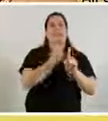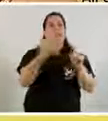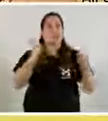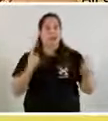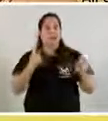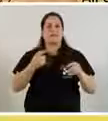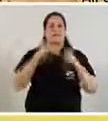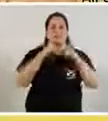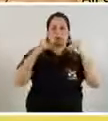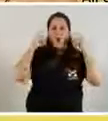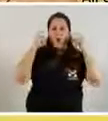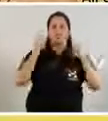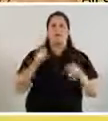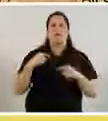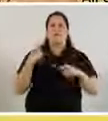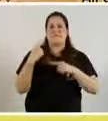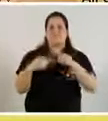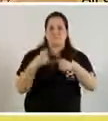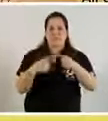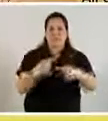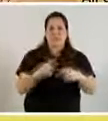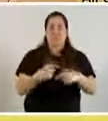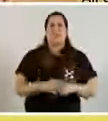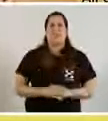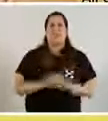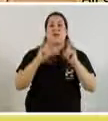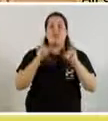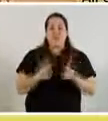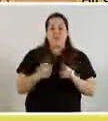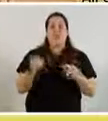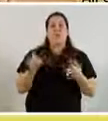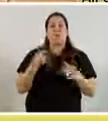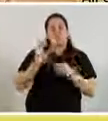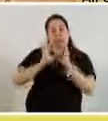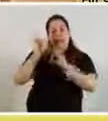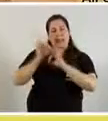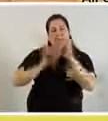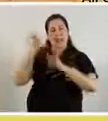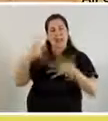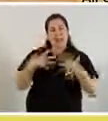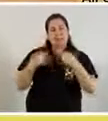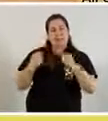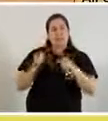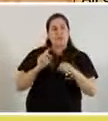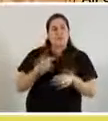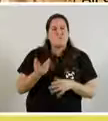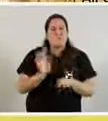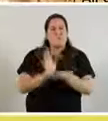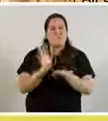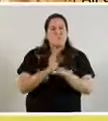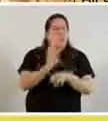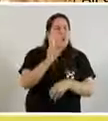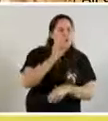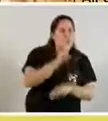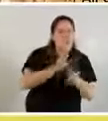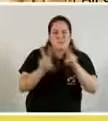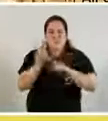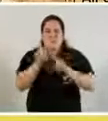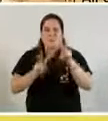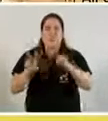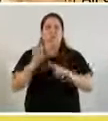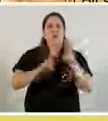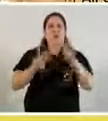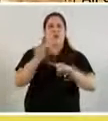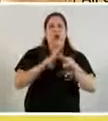y llevando a fondo nuestra estrategia sanitaria, que ahí está la clave. Rastrear, testear y